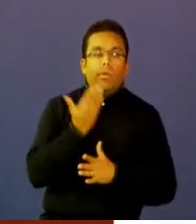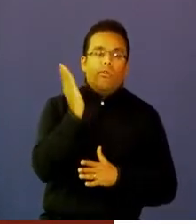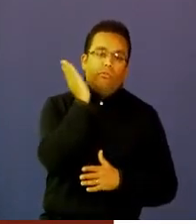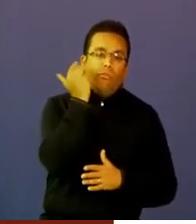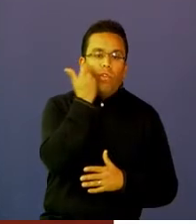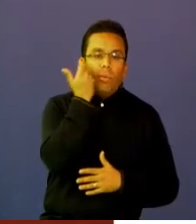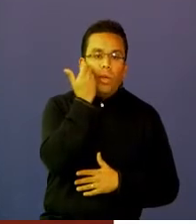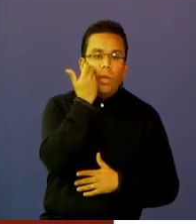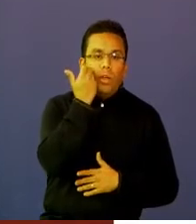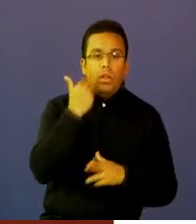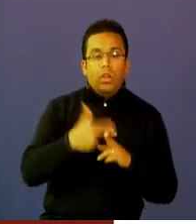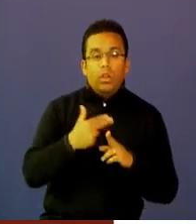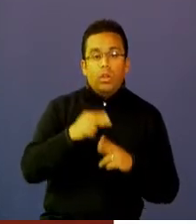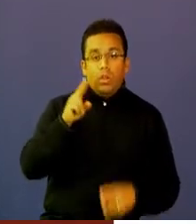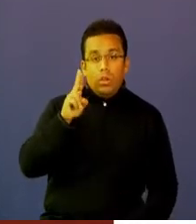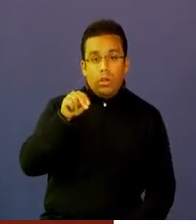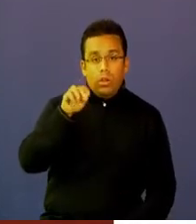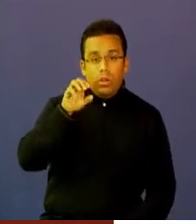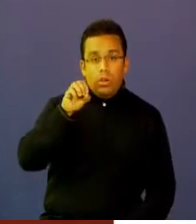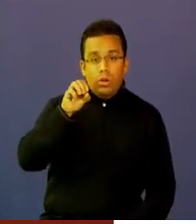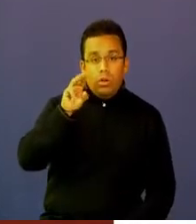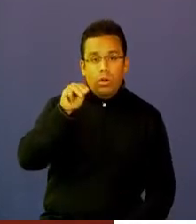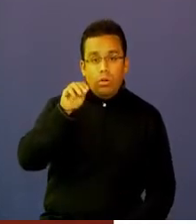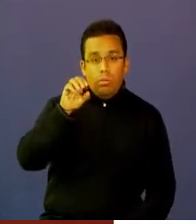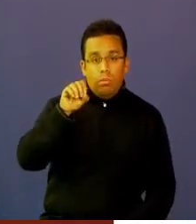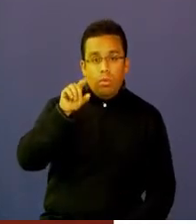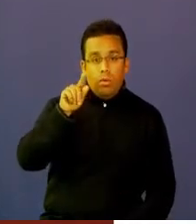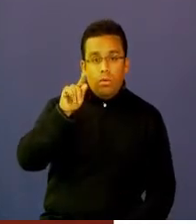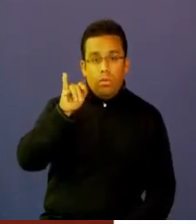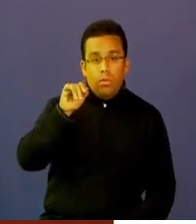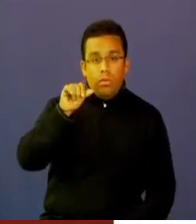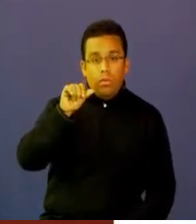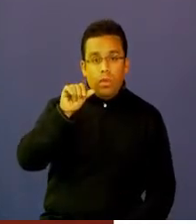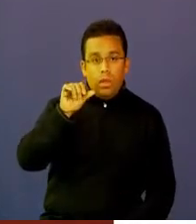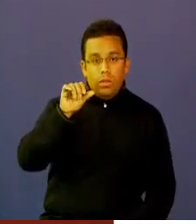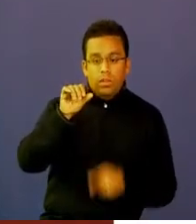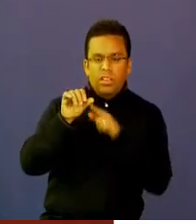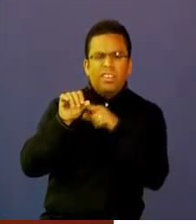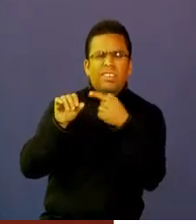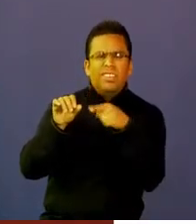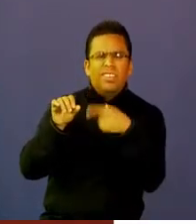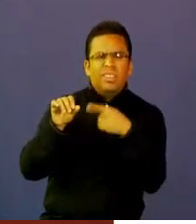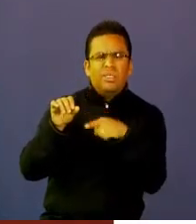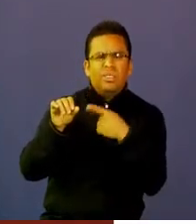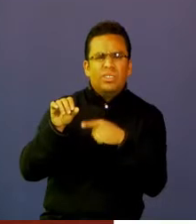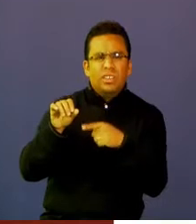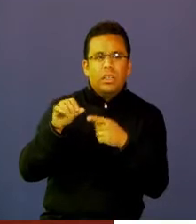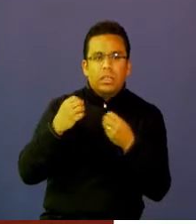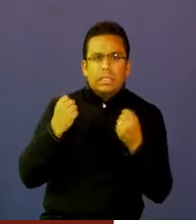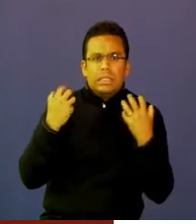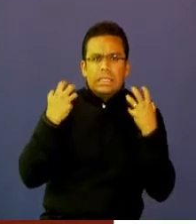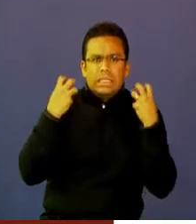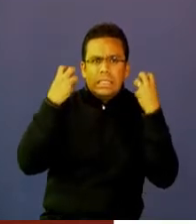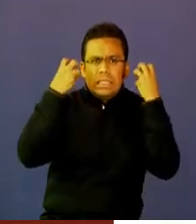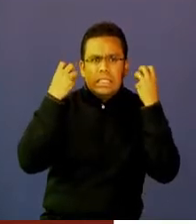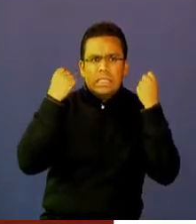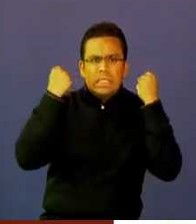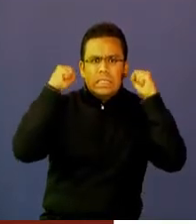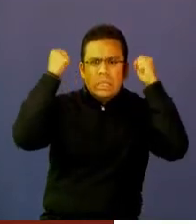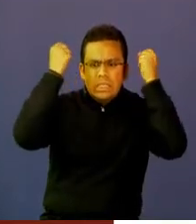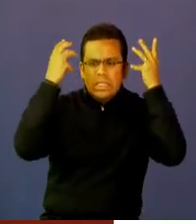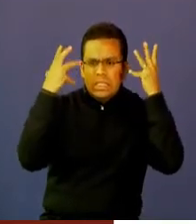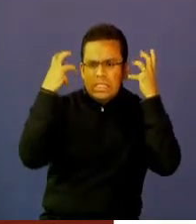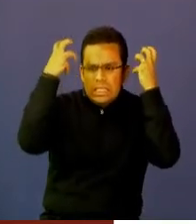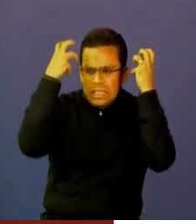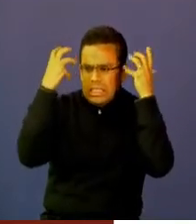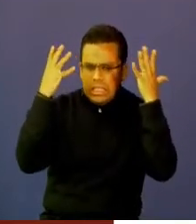Se trata de la neumofobia. ¿Qué es la neumofobia? Es la enfermedad que genera angustia, depresión, ansiedad